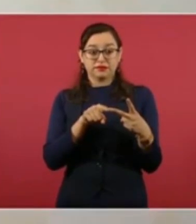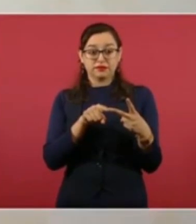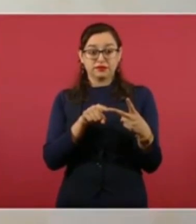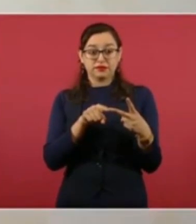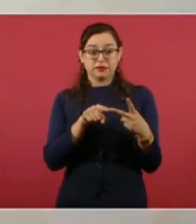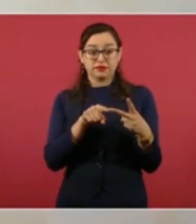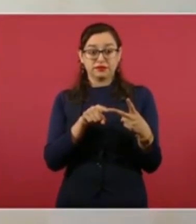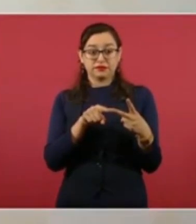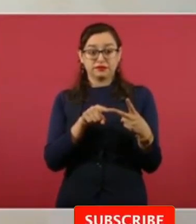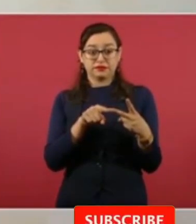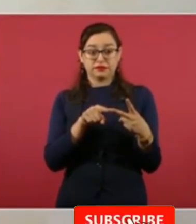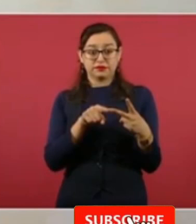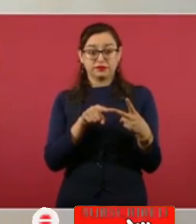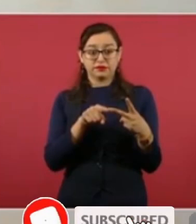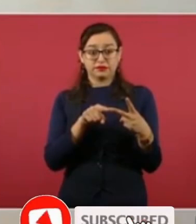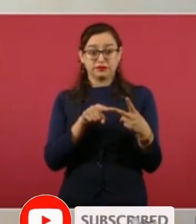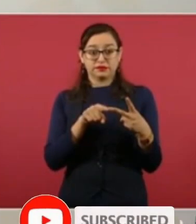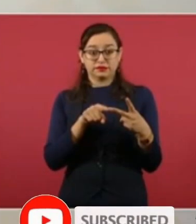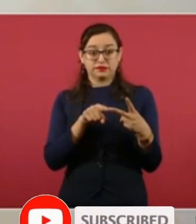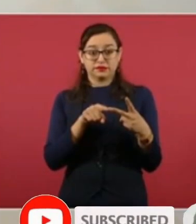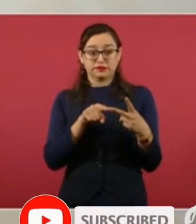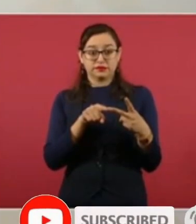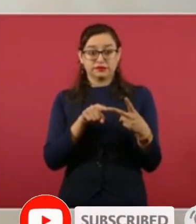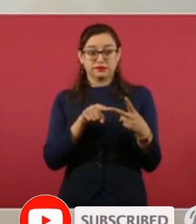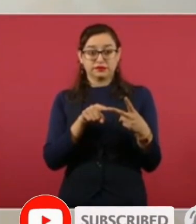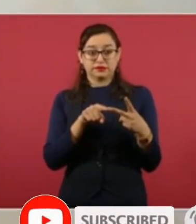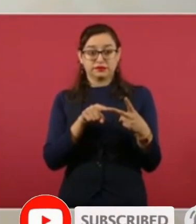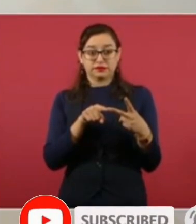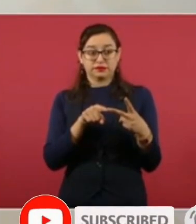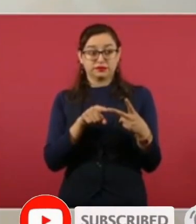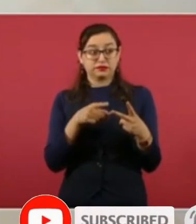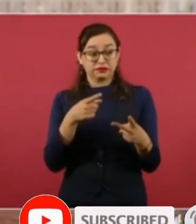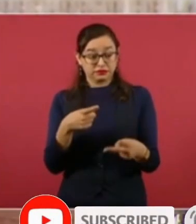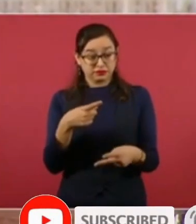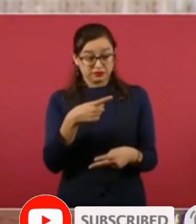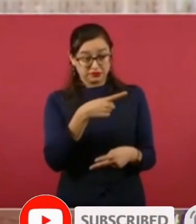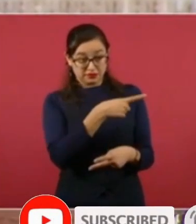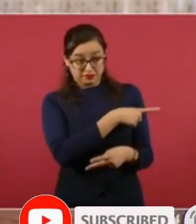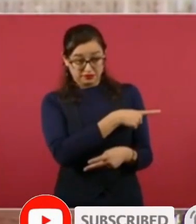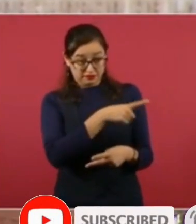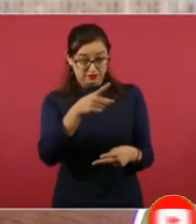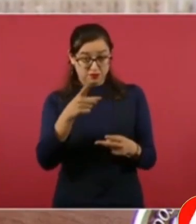poner muros y de usar el ejército